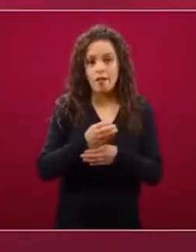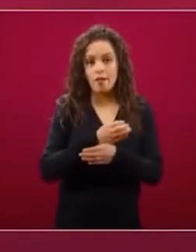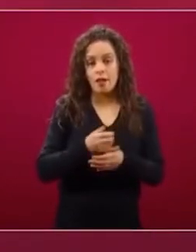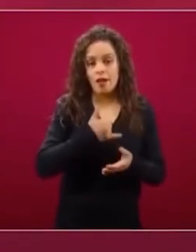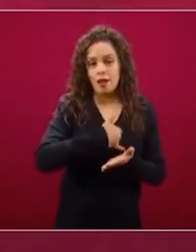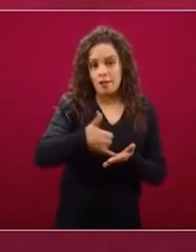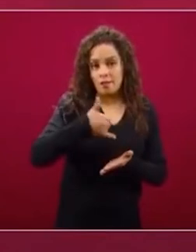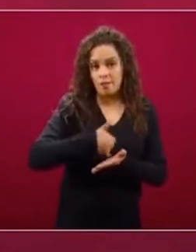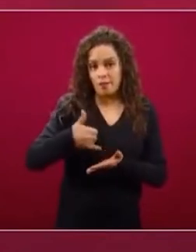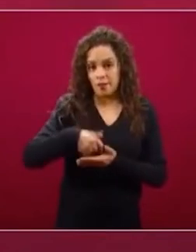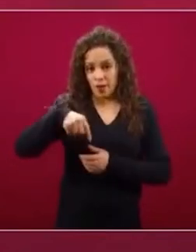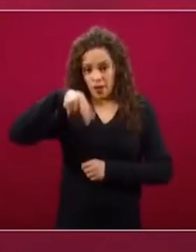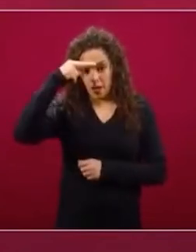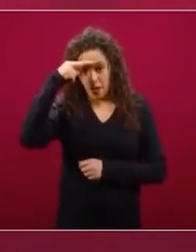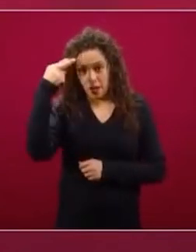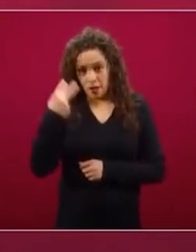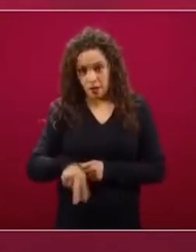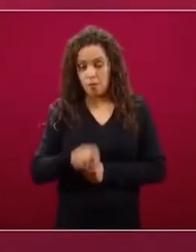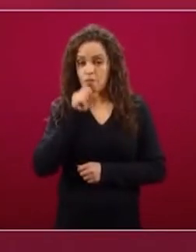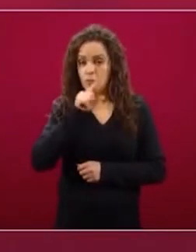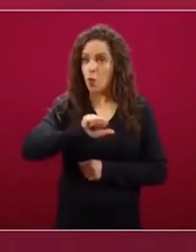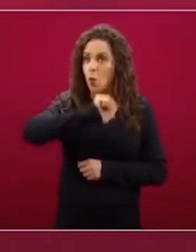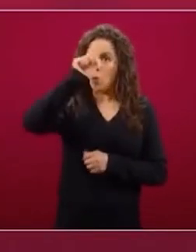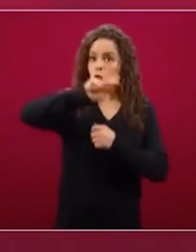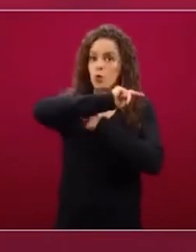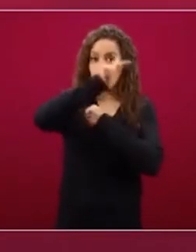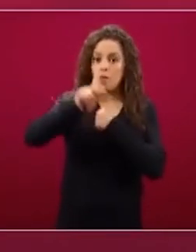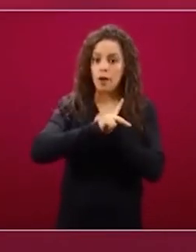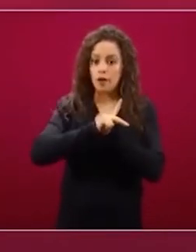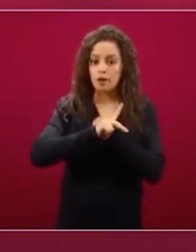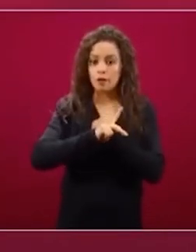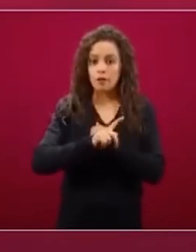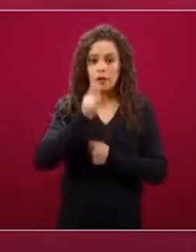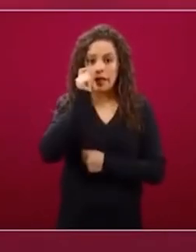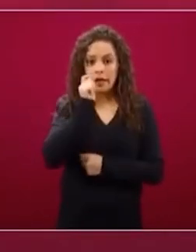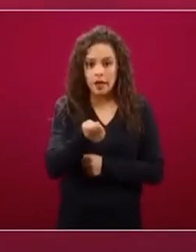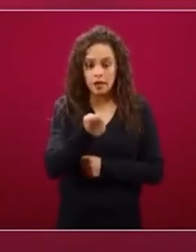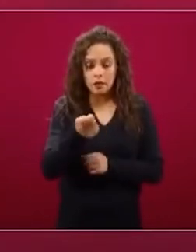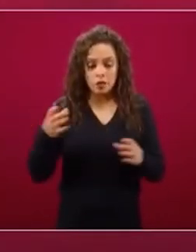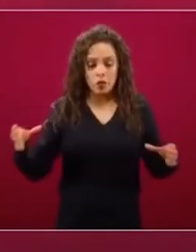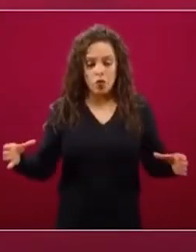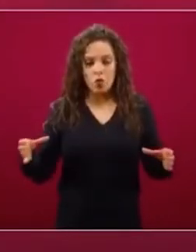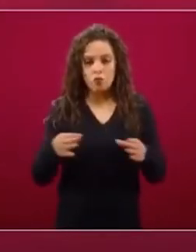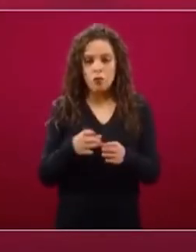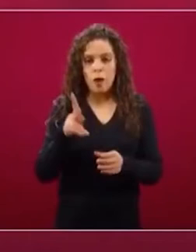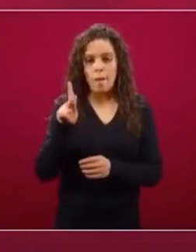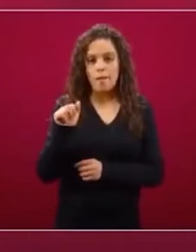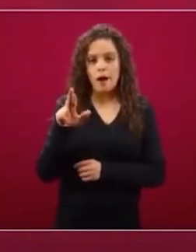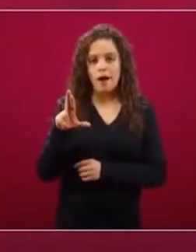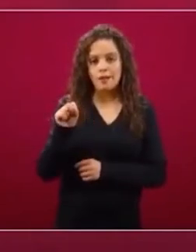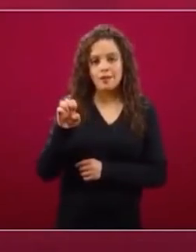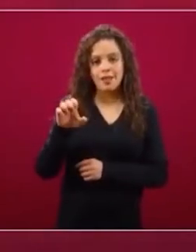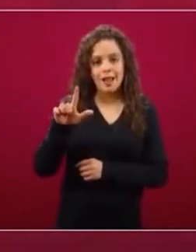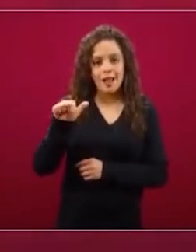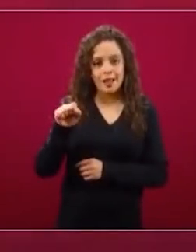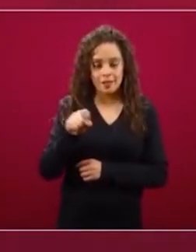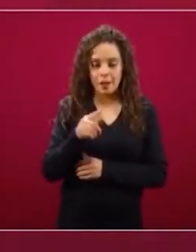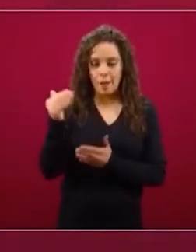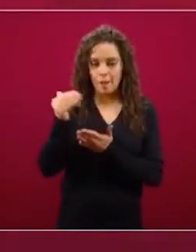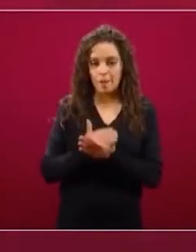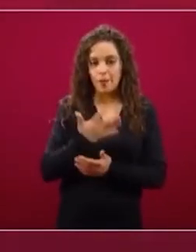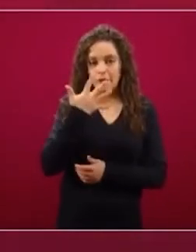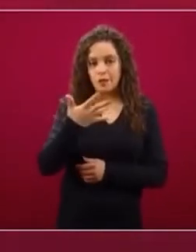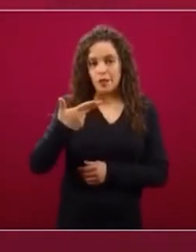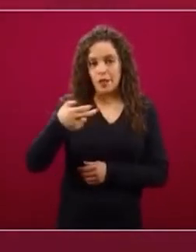en México, como ocurre en otros países, son de parcelas muy pequeñas, menos de cinco hectáreas y en este caso